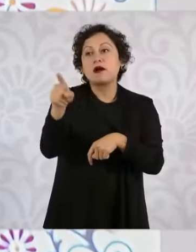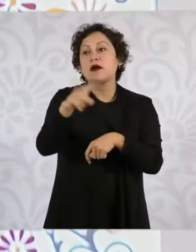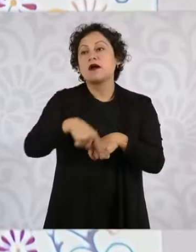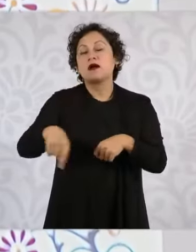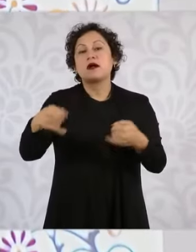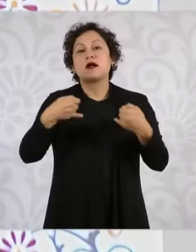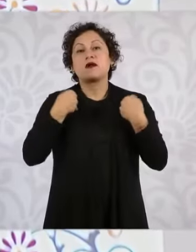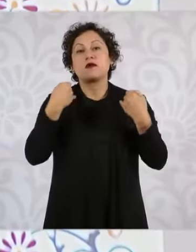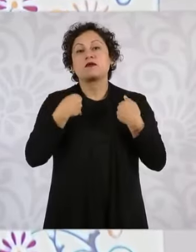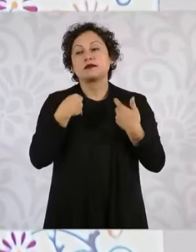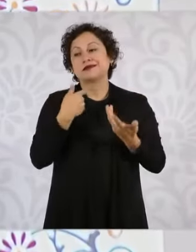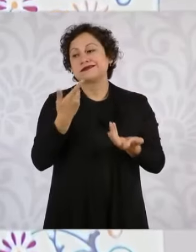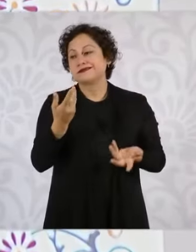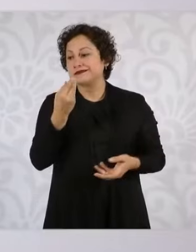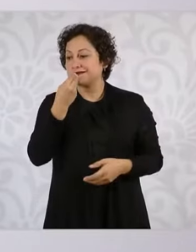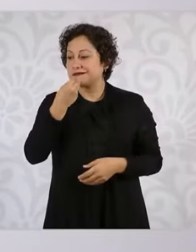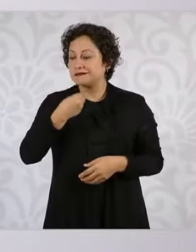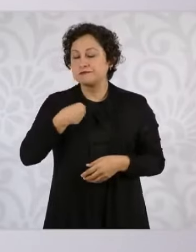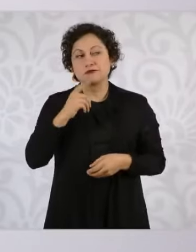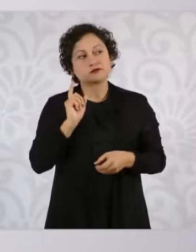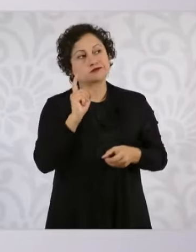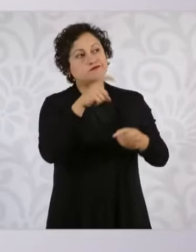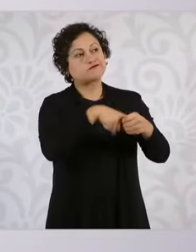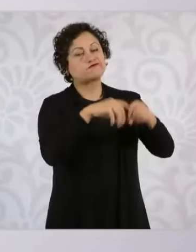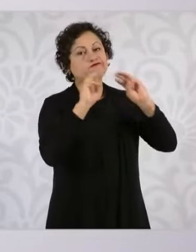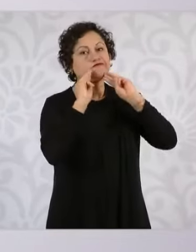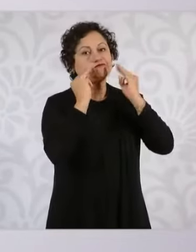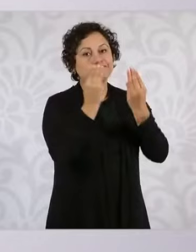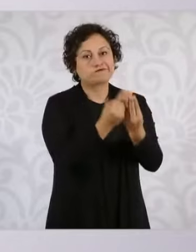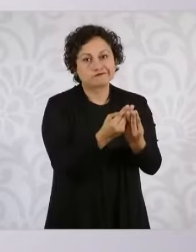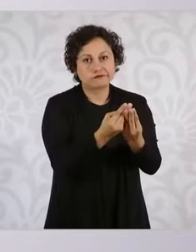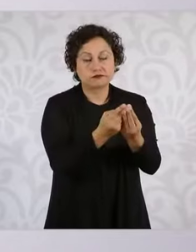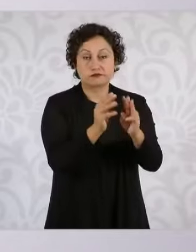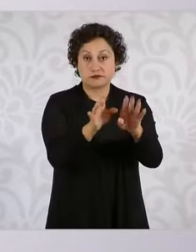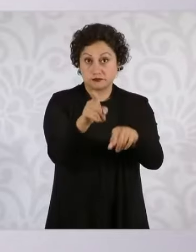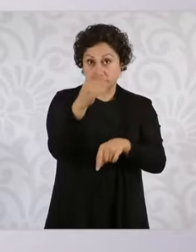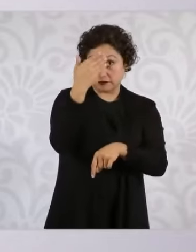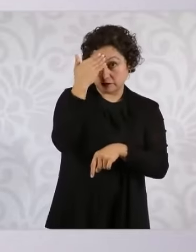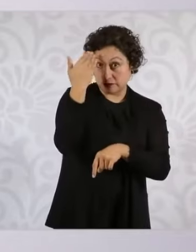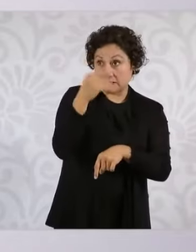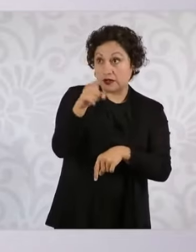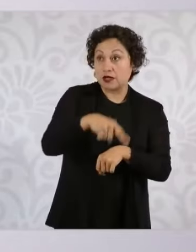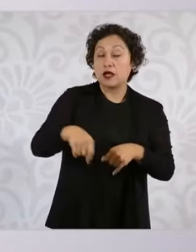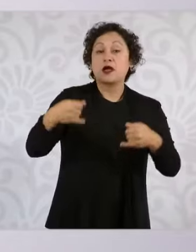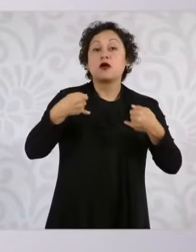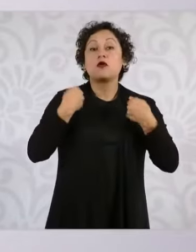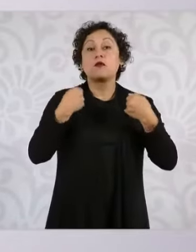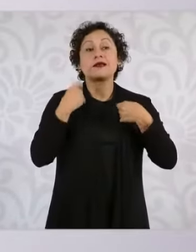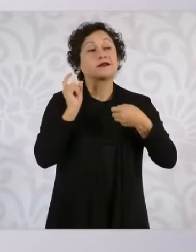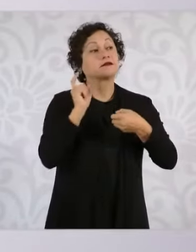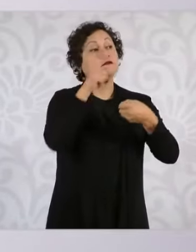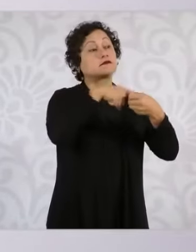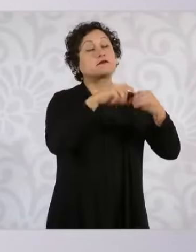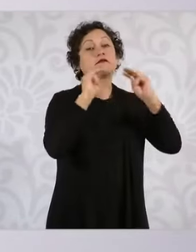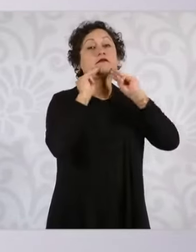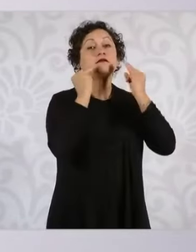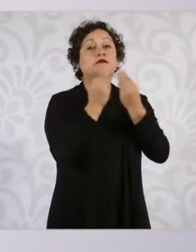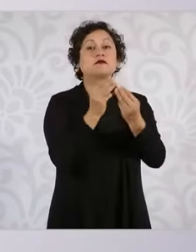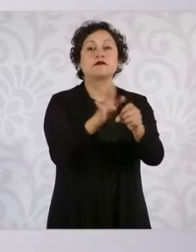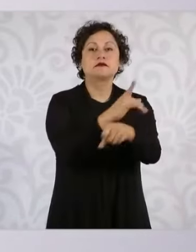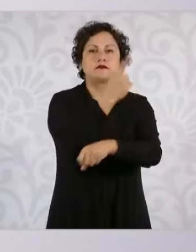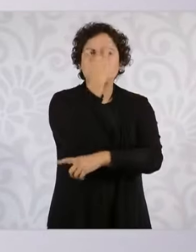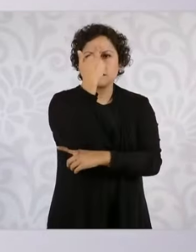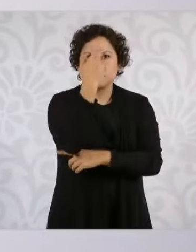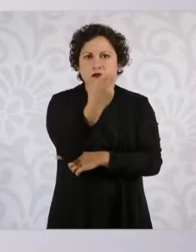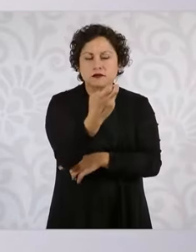delictivo. Los jóvenes se acercan a los grupos delictivos por varias razones. Una puede ser por